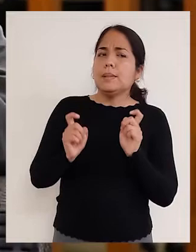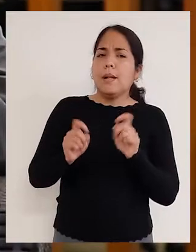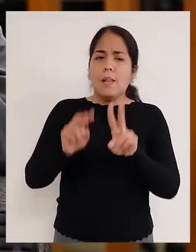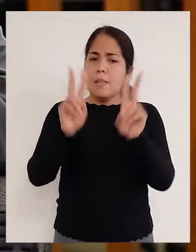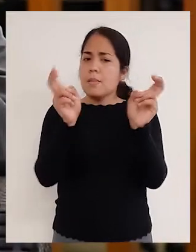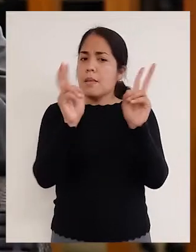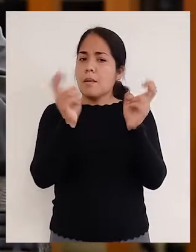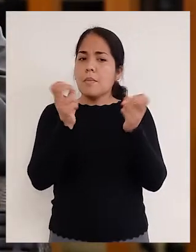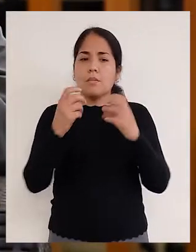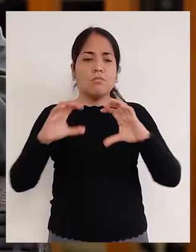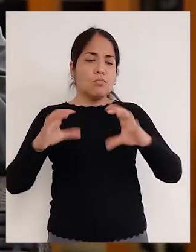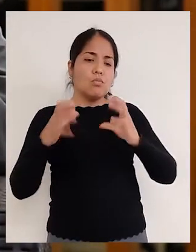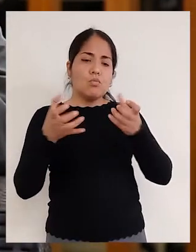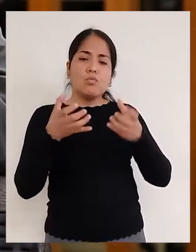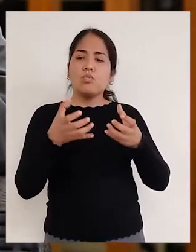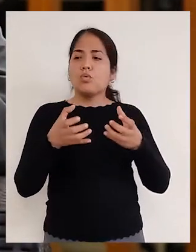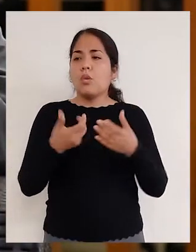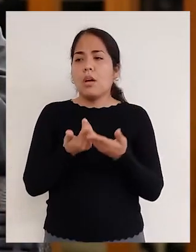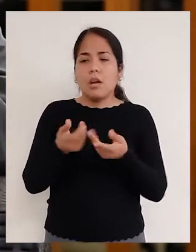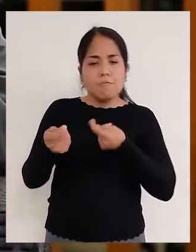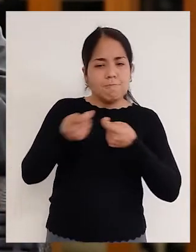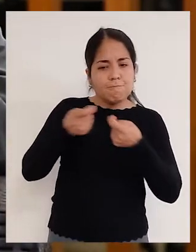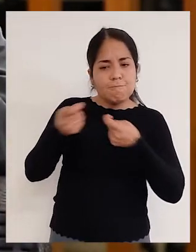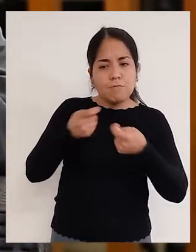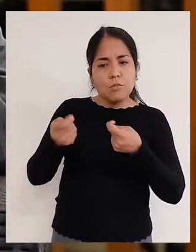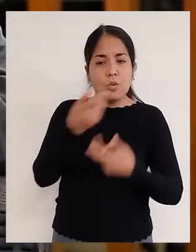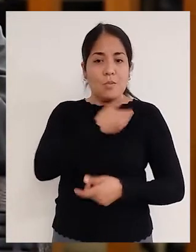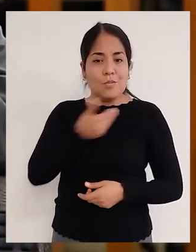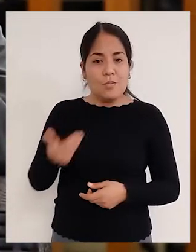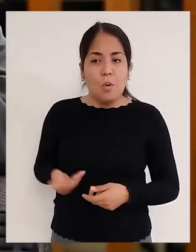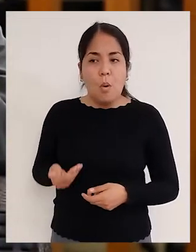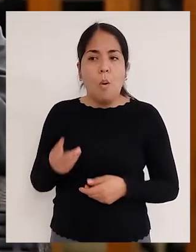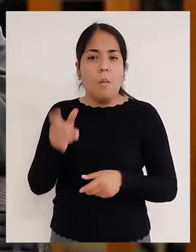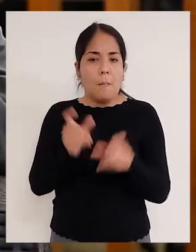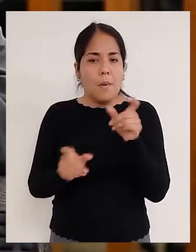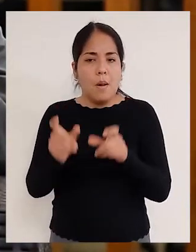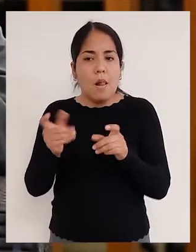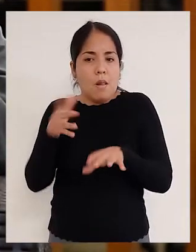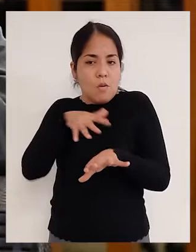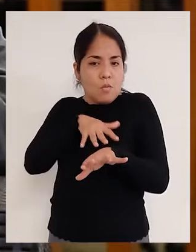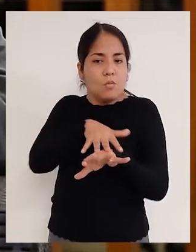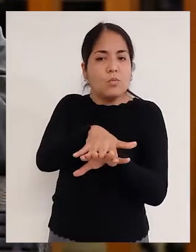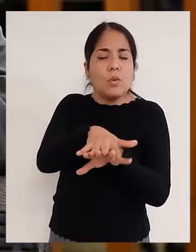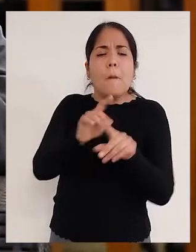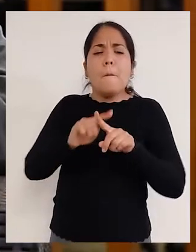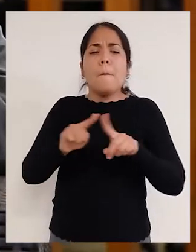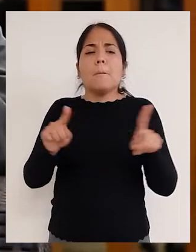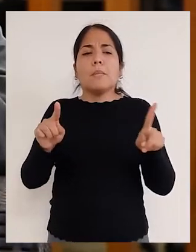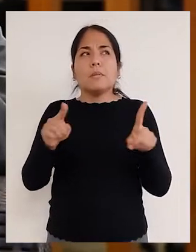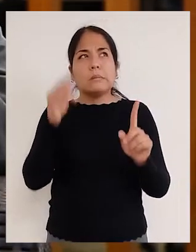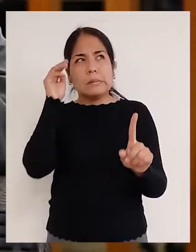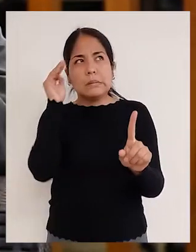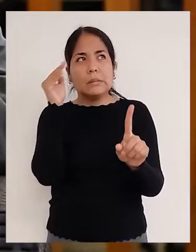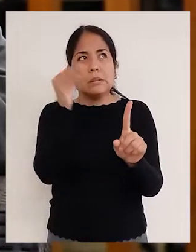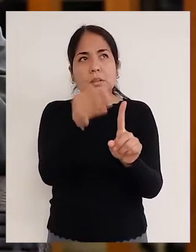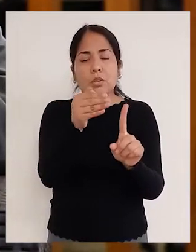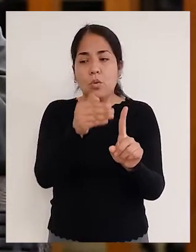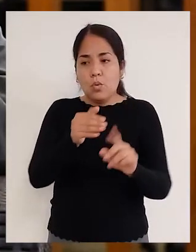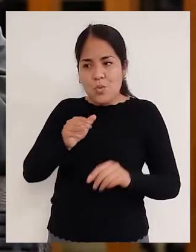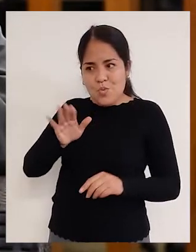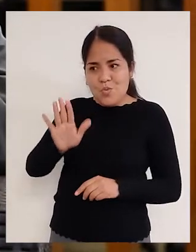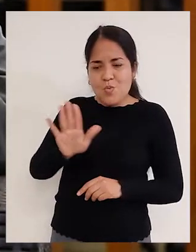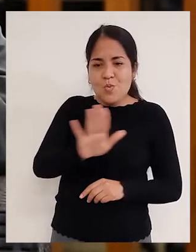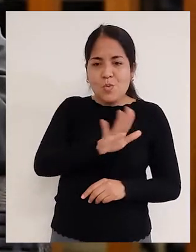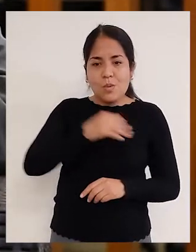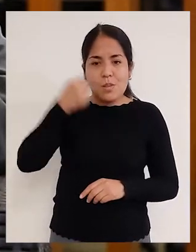temas centrales justamente es el curso virtual en gestión pública para la inclusión de las personas con discapacidad, pero desde la perspectiva